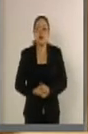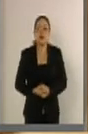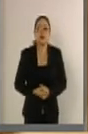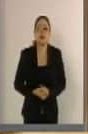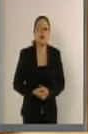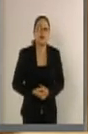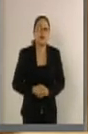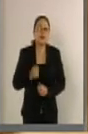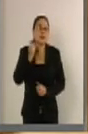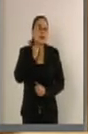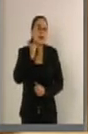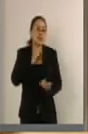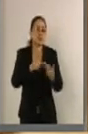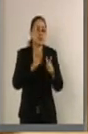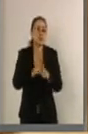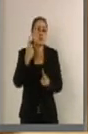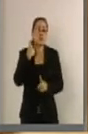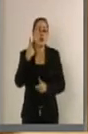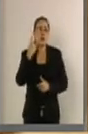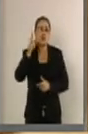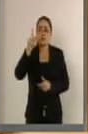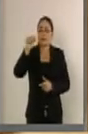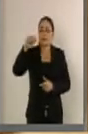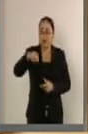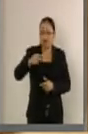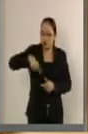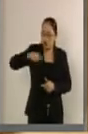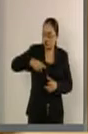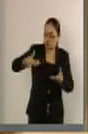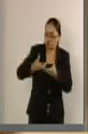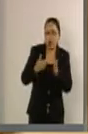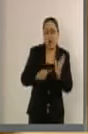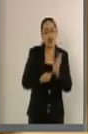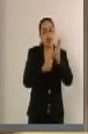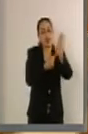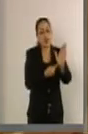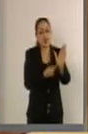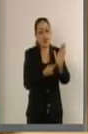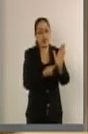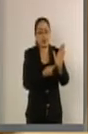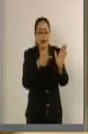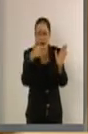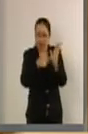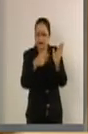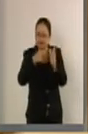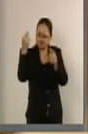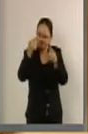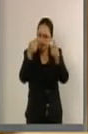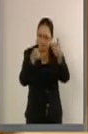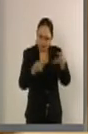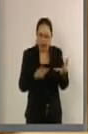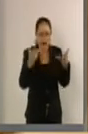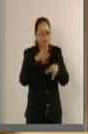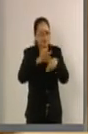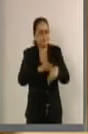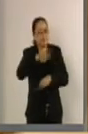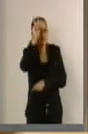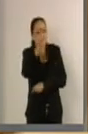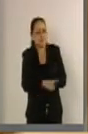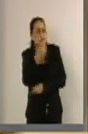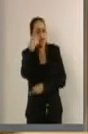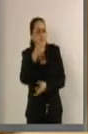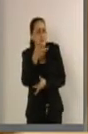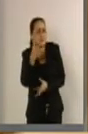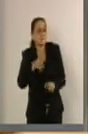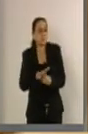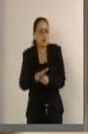senadores de Acción Nacional presentamos una ruta no demagógica, sino real y legal para que